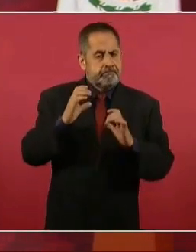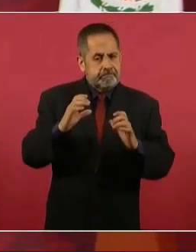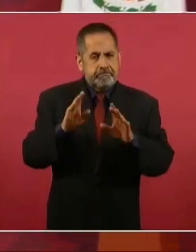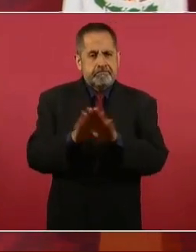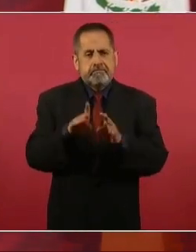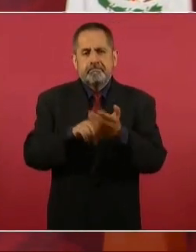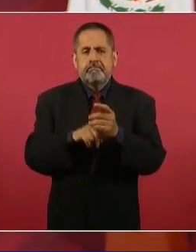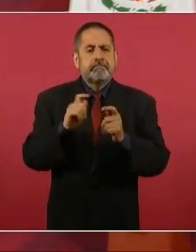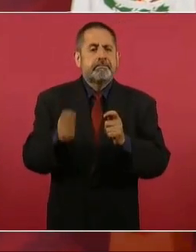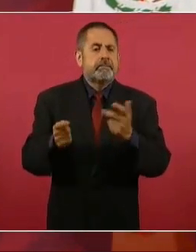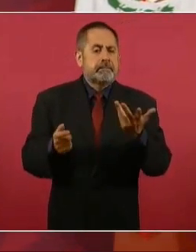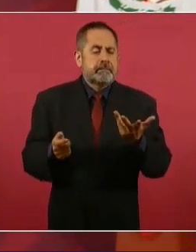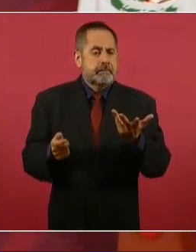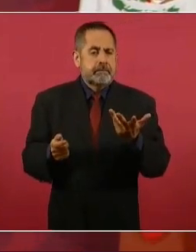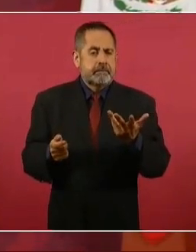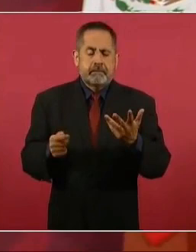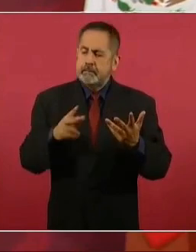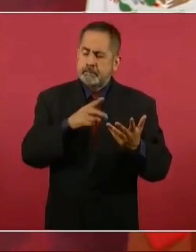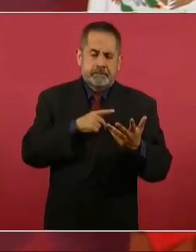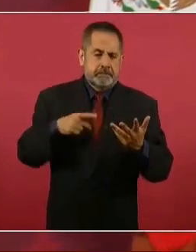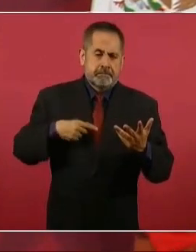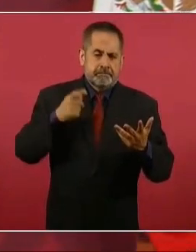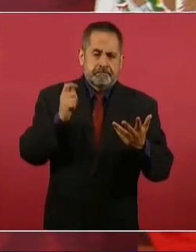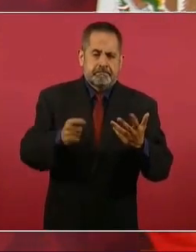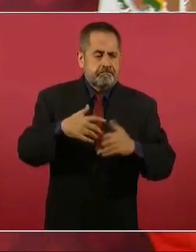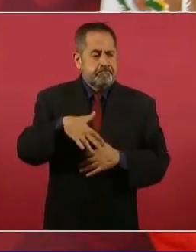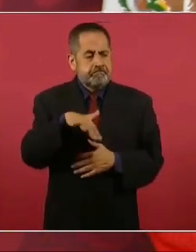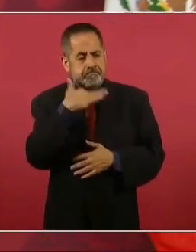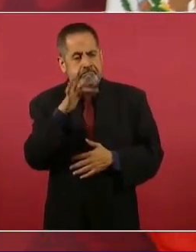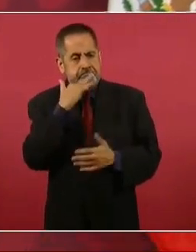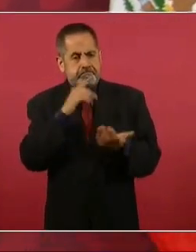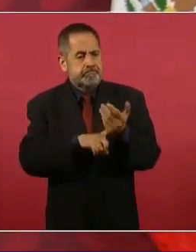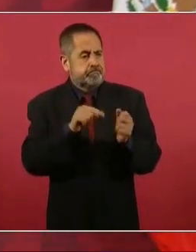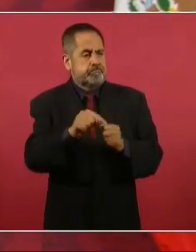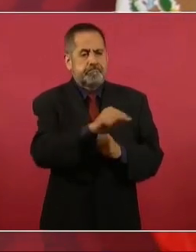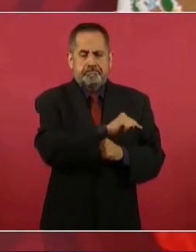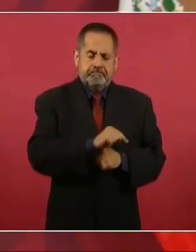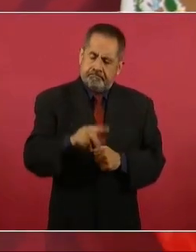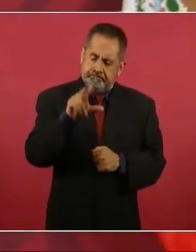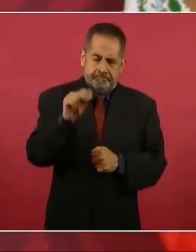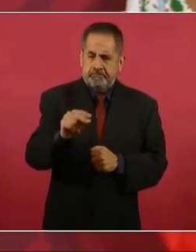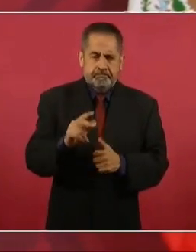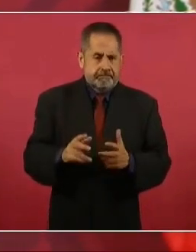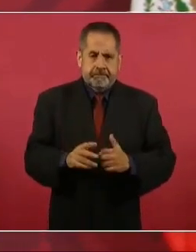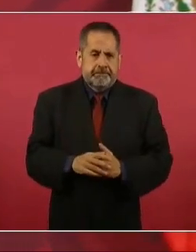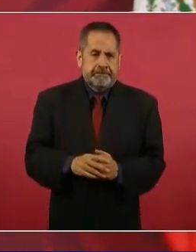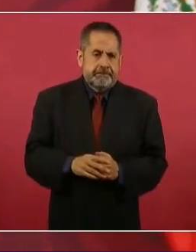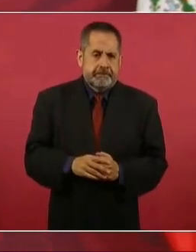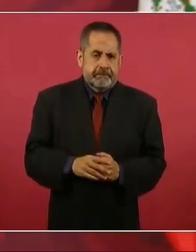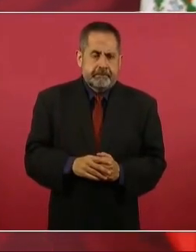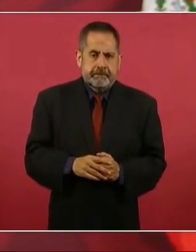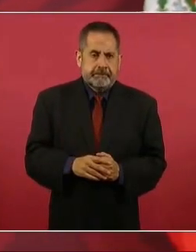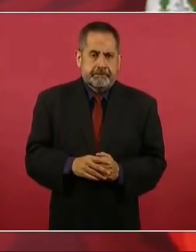no haya corrupción, eso es